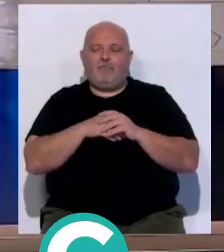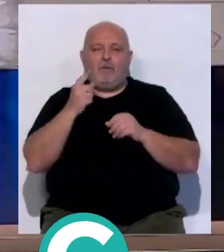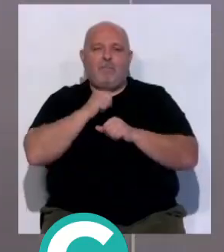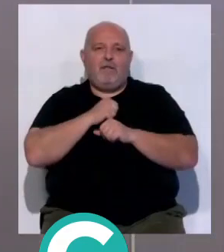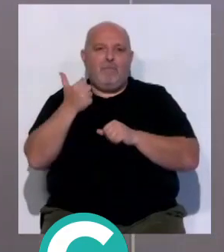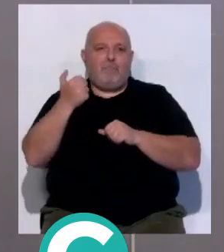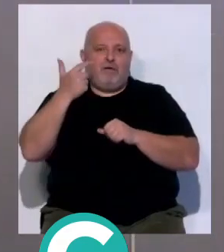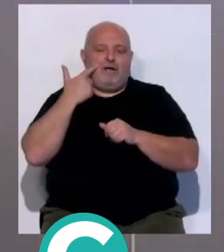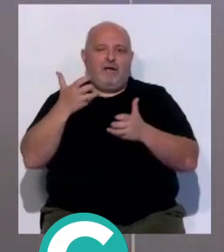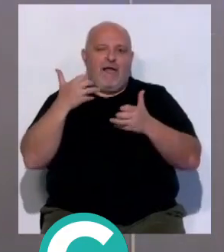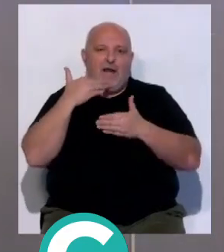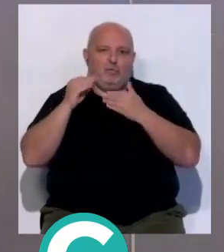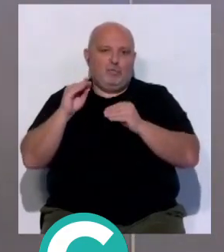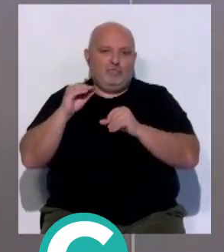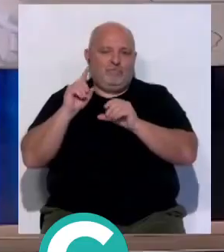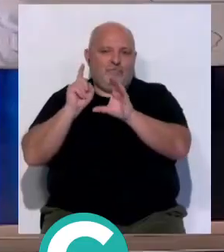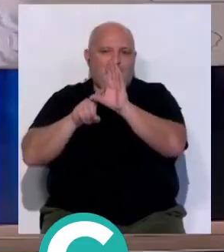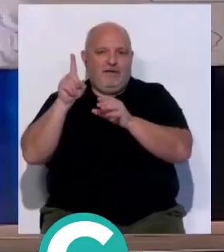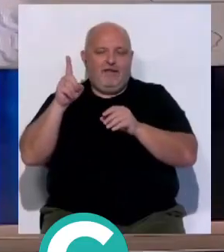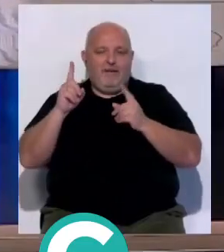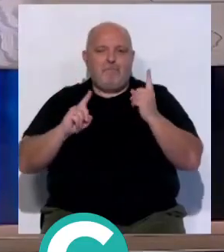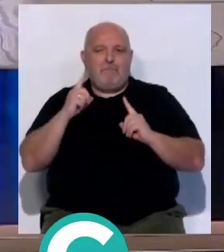tiempo en Milán. Esperemos. Si no me queda allí.